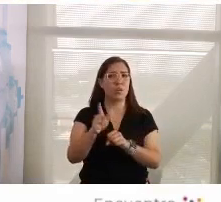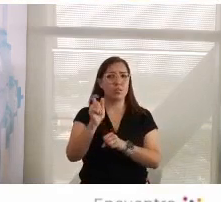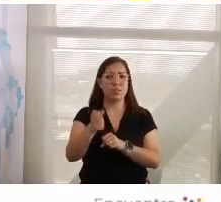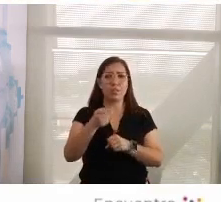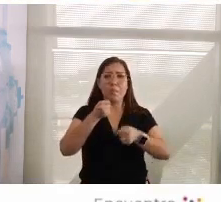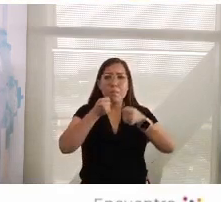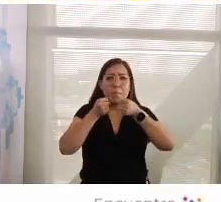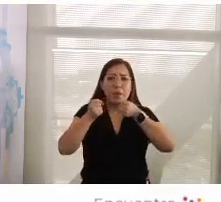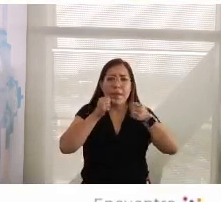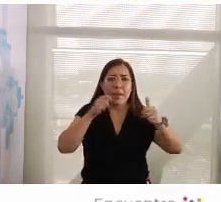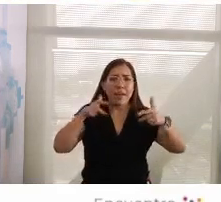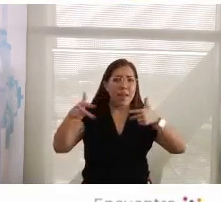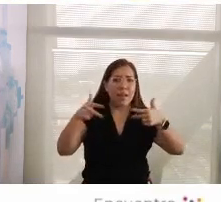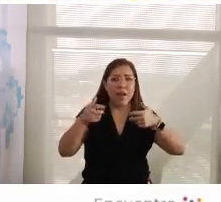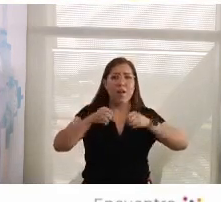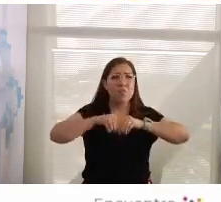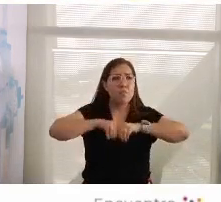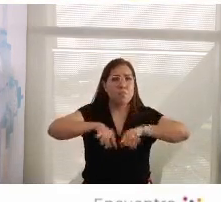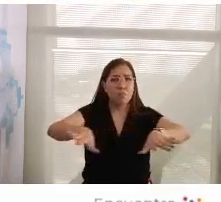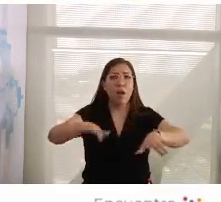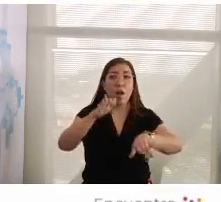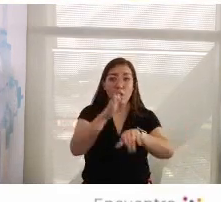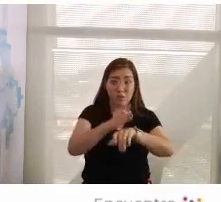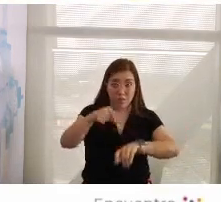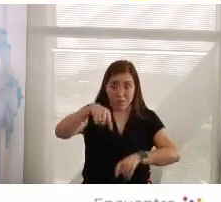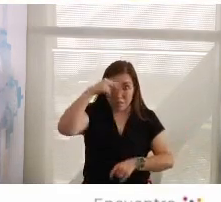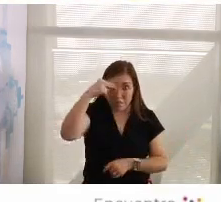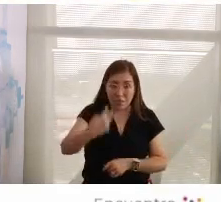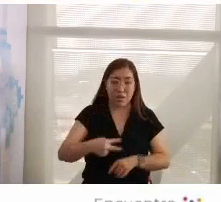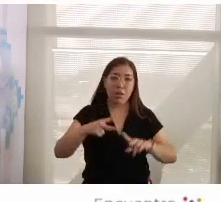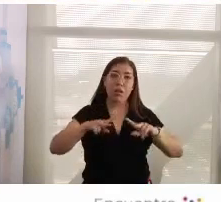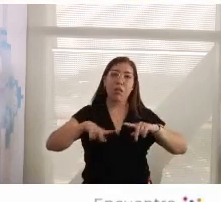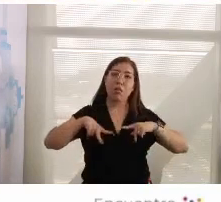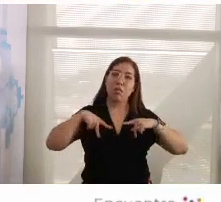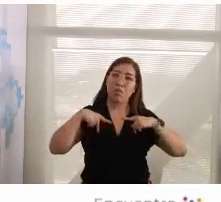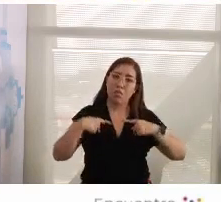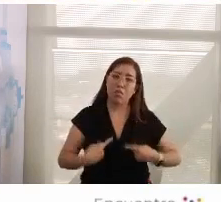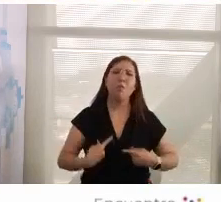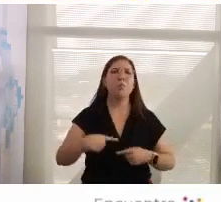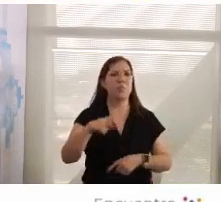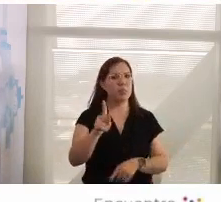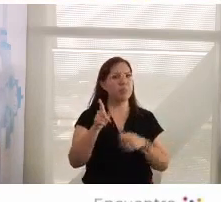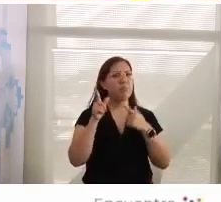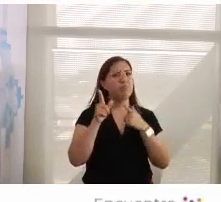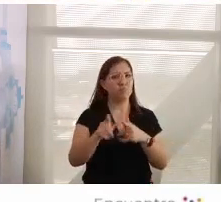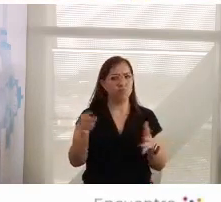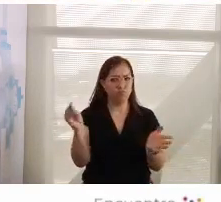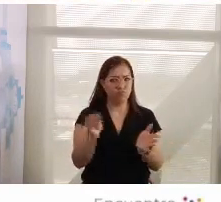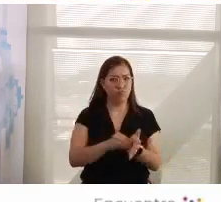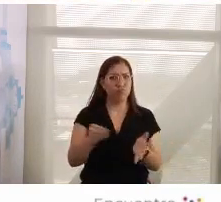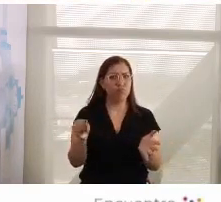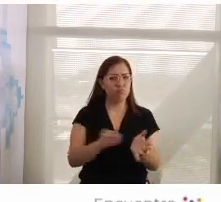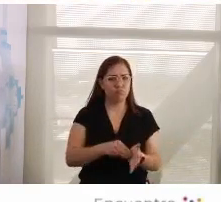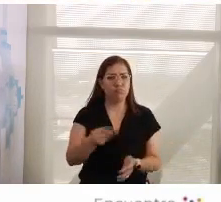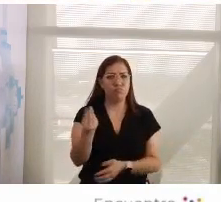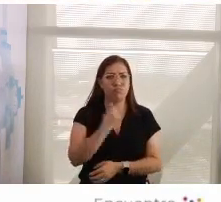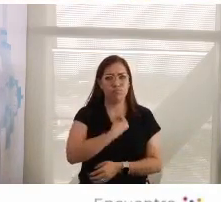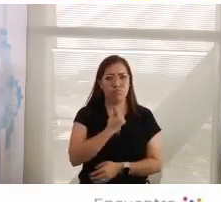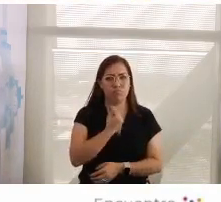en este momento se está debilitando en México, pero subsiste, ahí está, resiste.